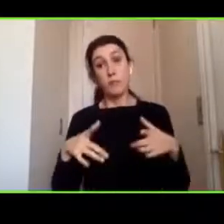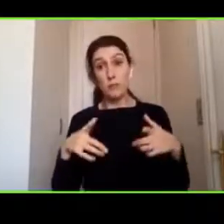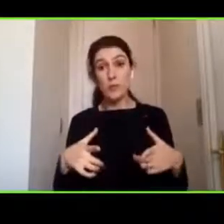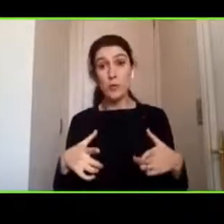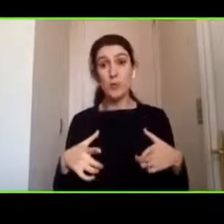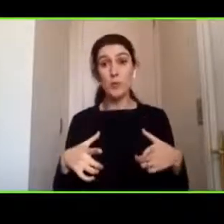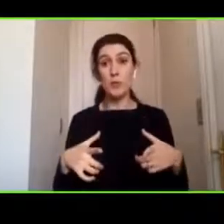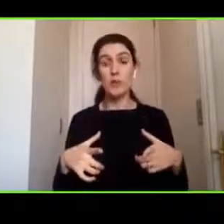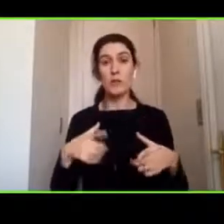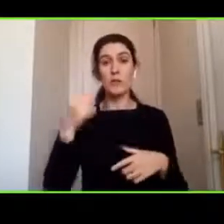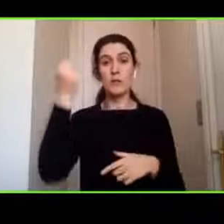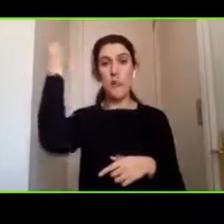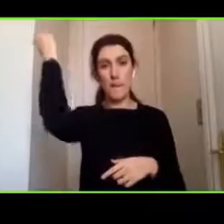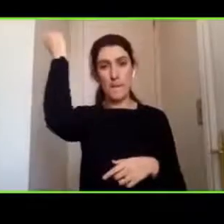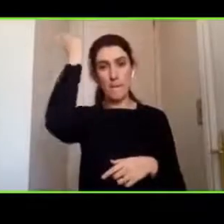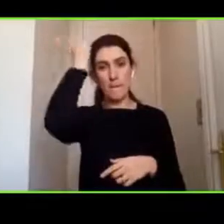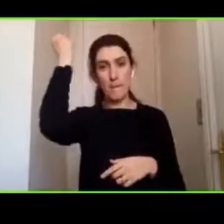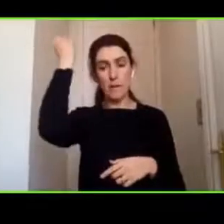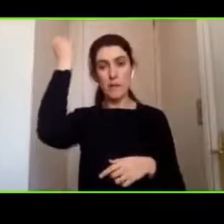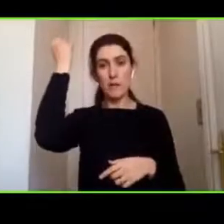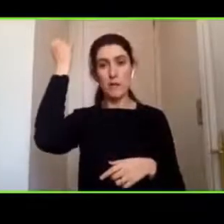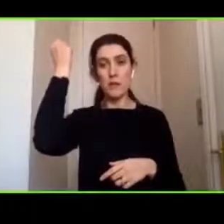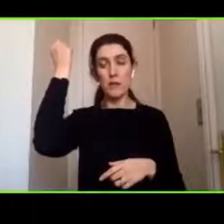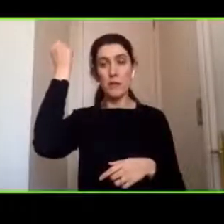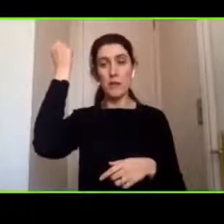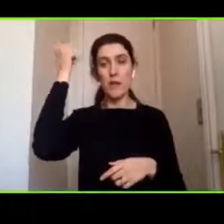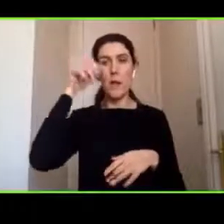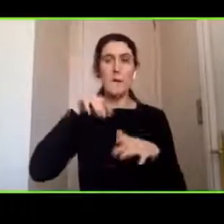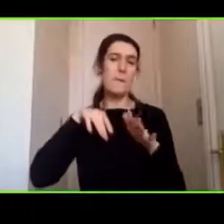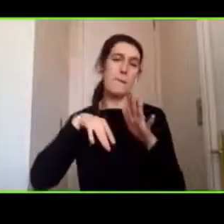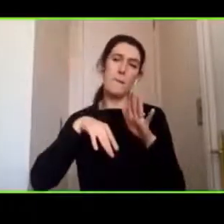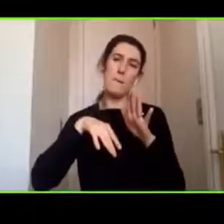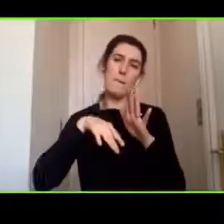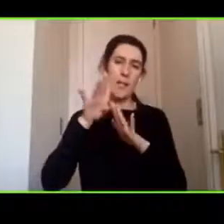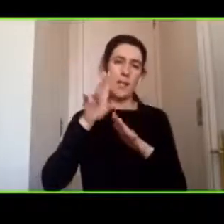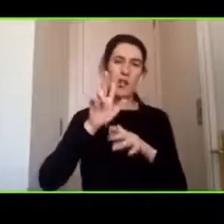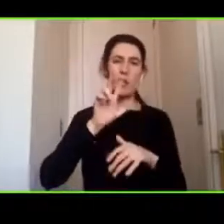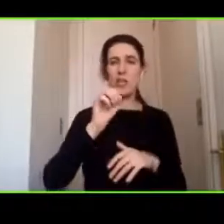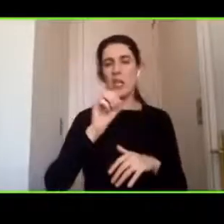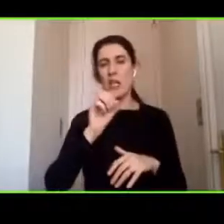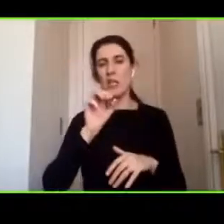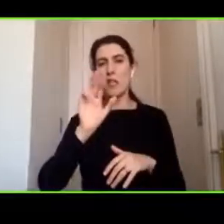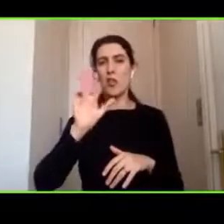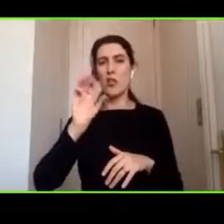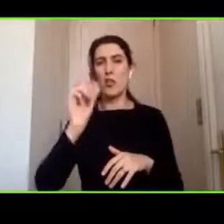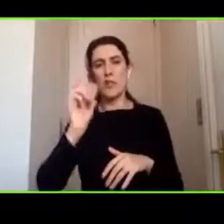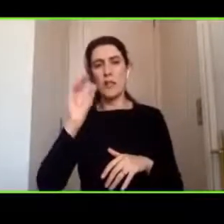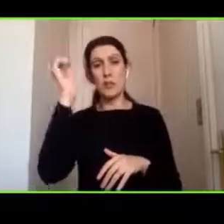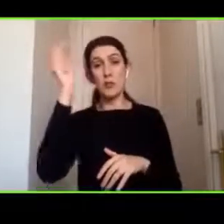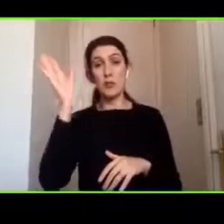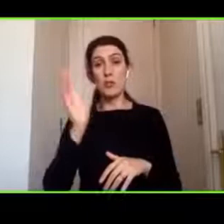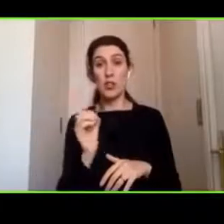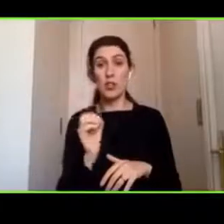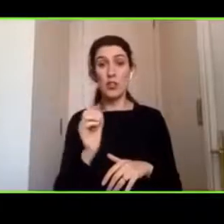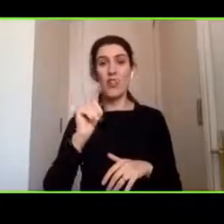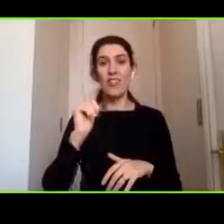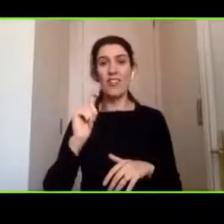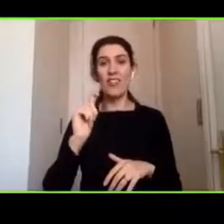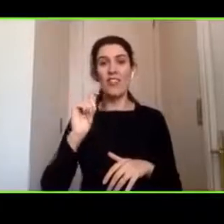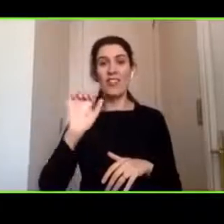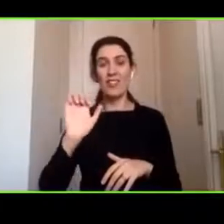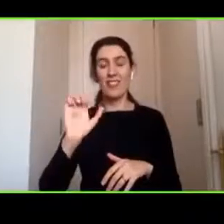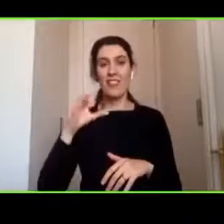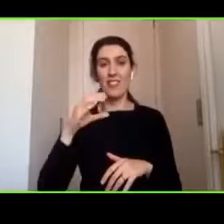traumatismos encefalocranianos, la gran mayoría de las veces, entre un 80 y un 90% son TEC leves. O traumatismos que